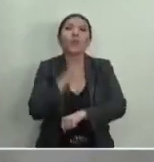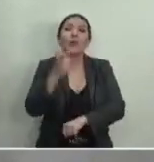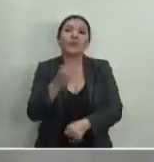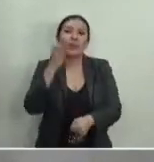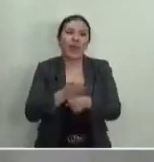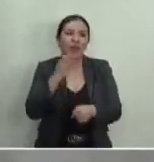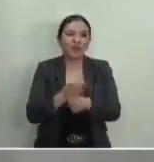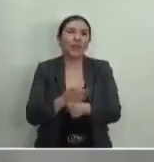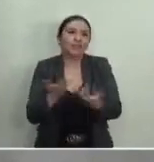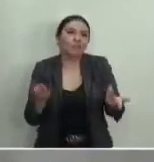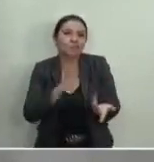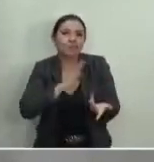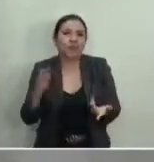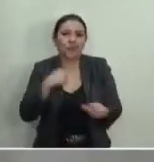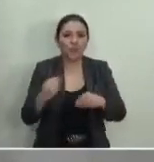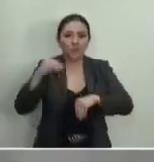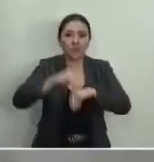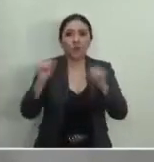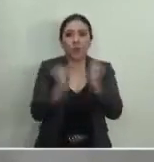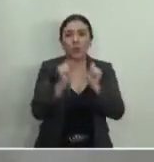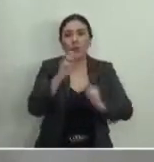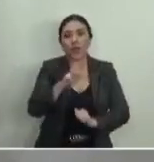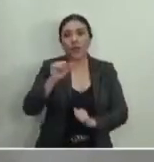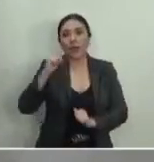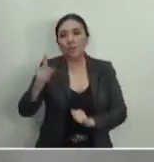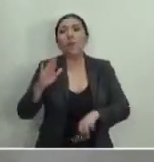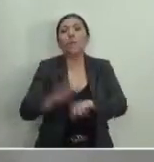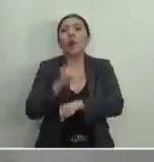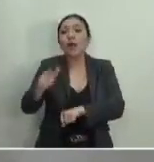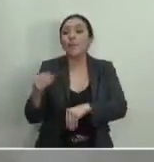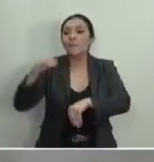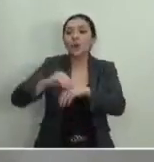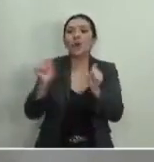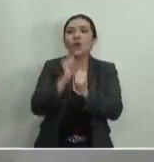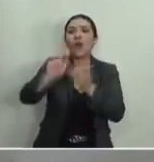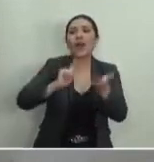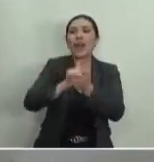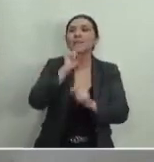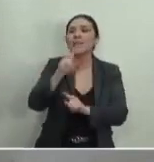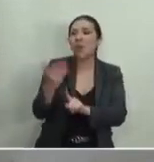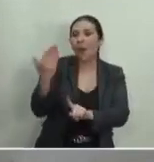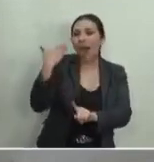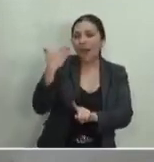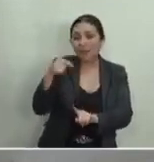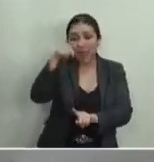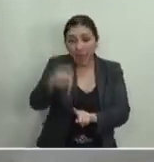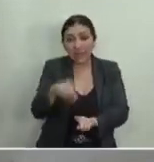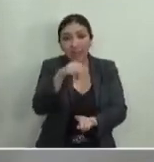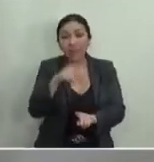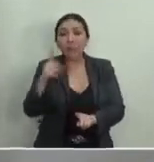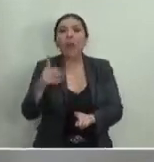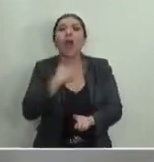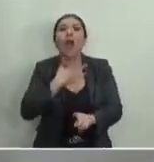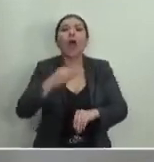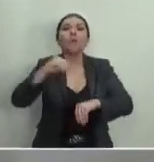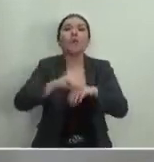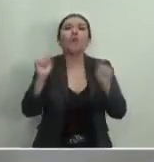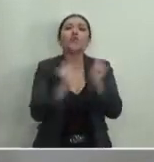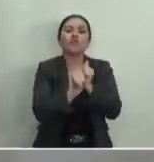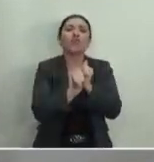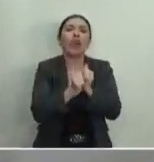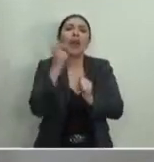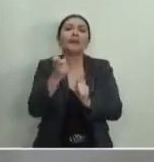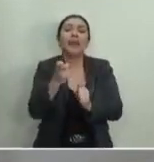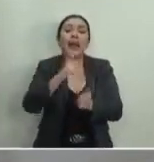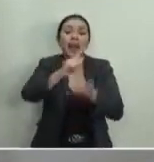podría en todo caso ser impugnada a través del recurso de reconsideración porque aplica la ley anterior y este medio de impugnación fue promovido antes de la promulgación de esa ley,